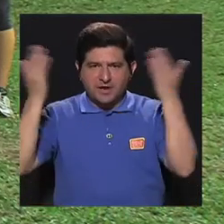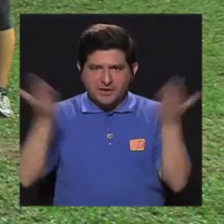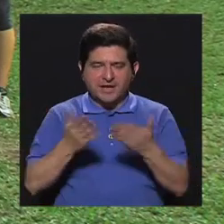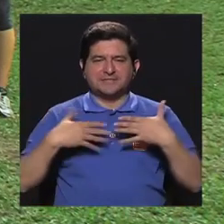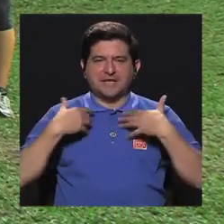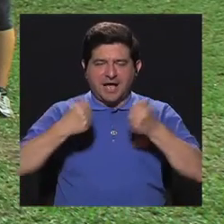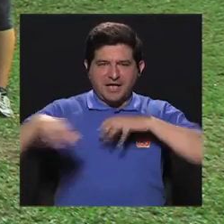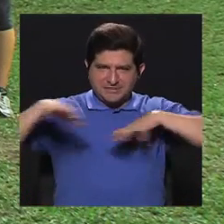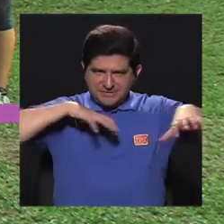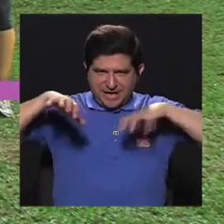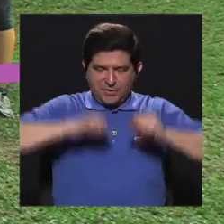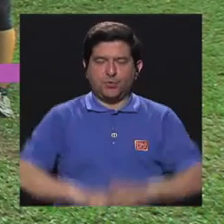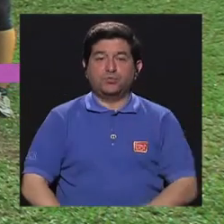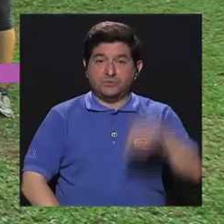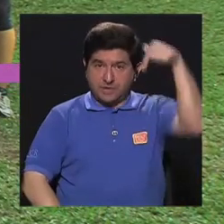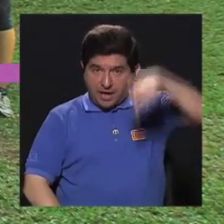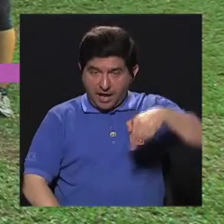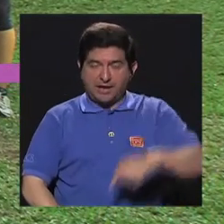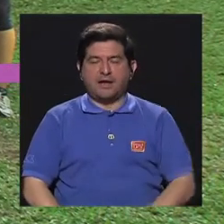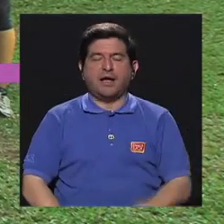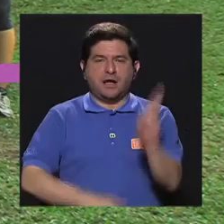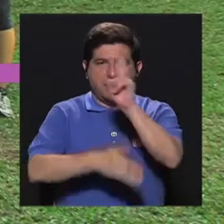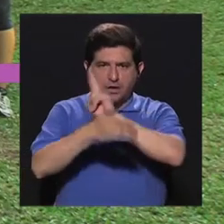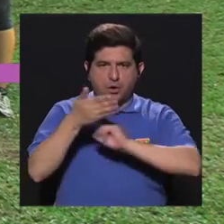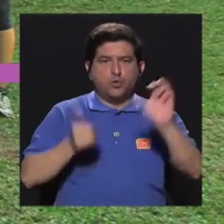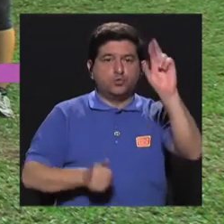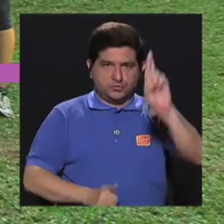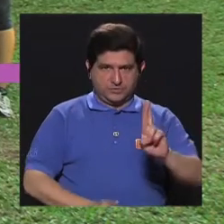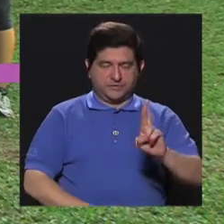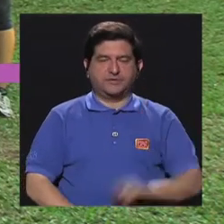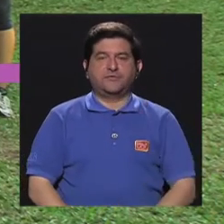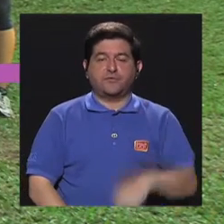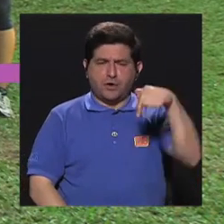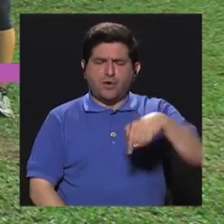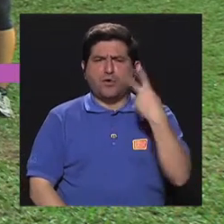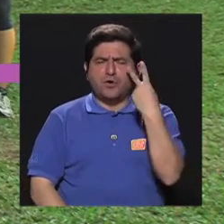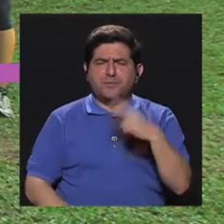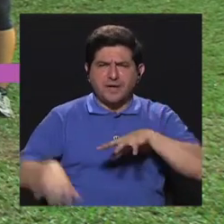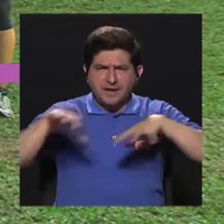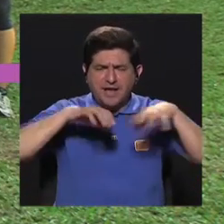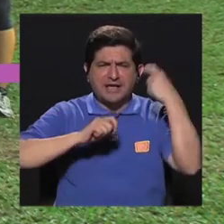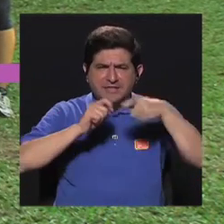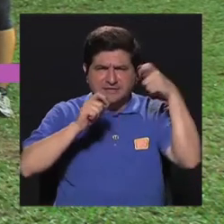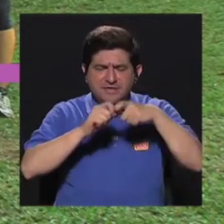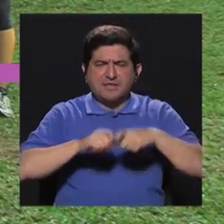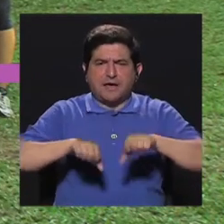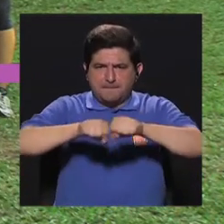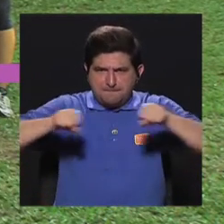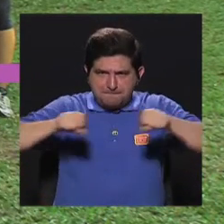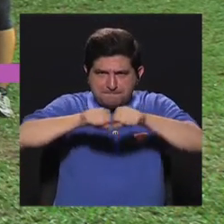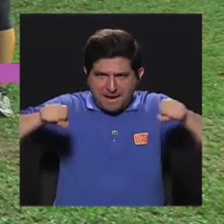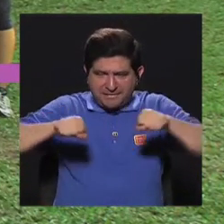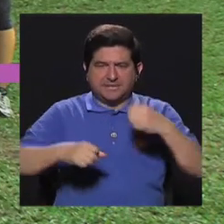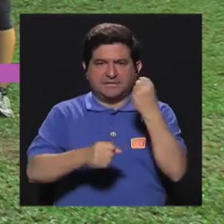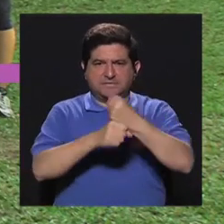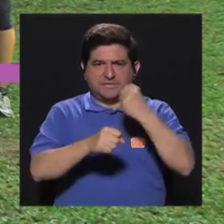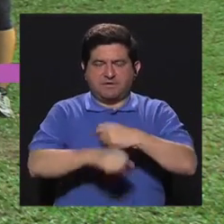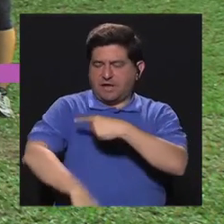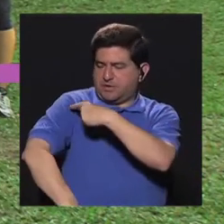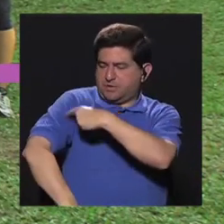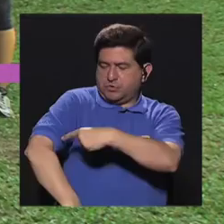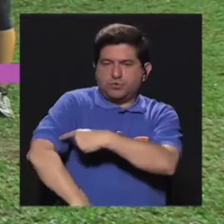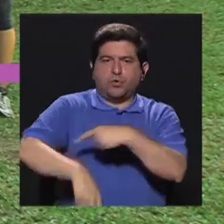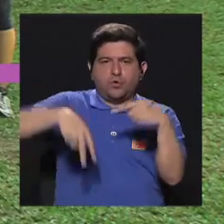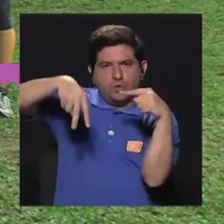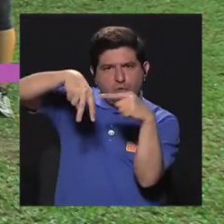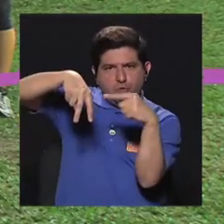Buenas, bienvenidos a Salud en Movimiento. Nos encontramos en la Universidad de Costa Rica. Hoy vamos a ver unos ejercicios específicos con las bandas. Vamos a trabajar